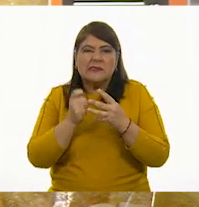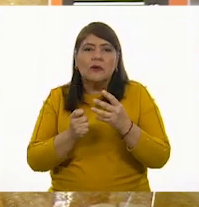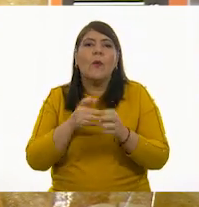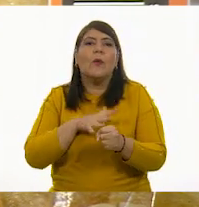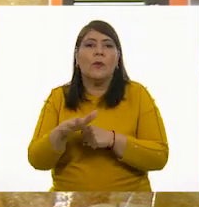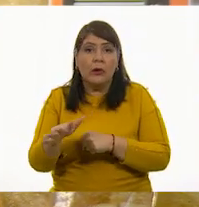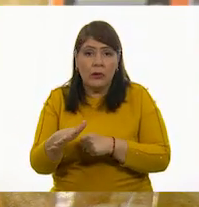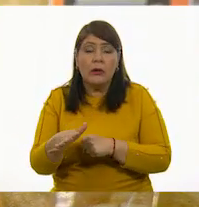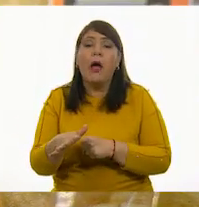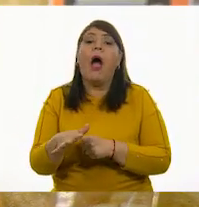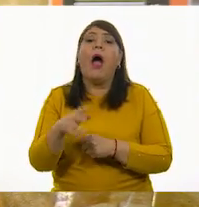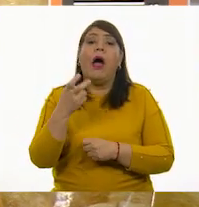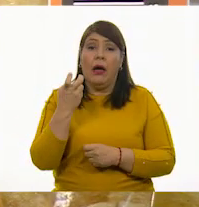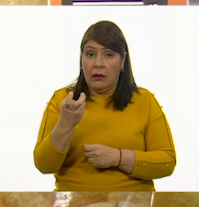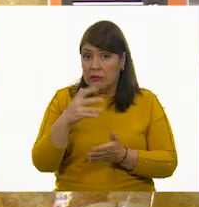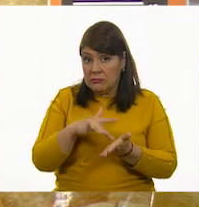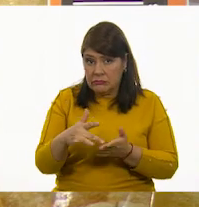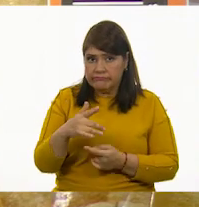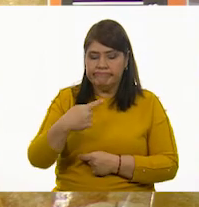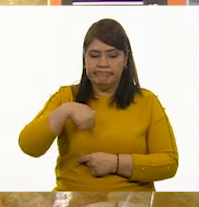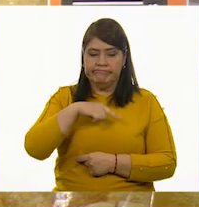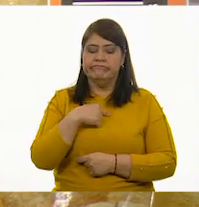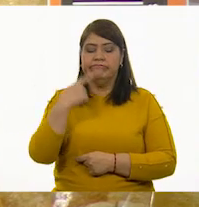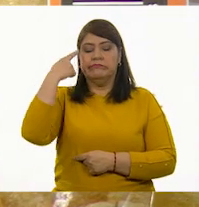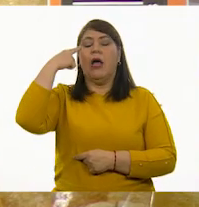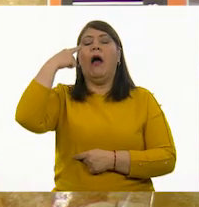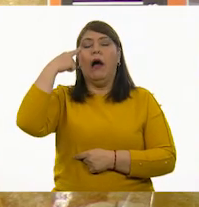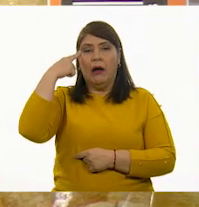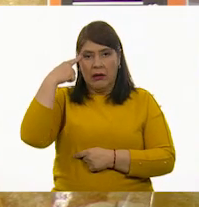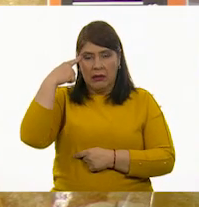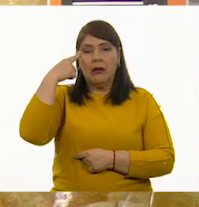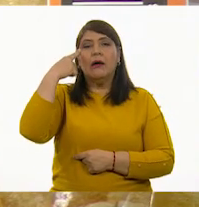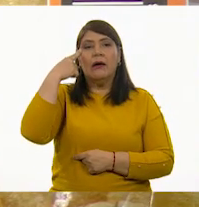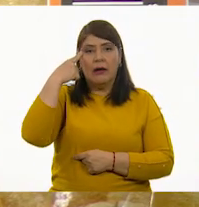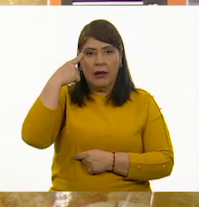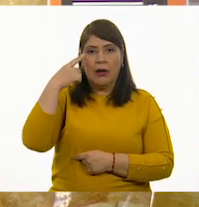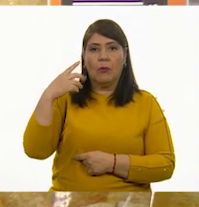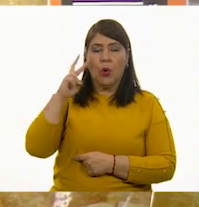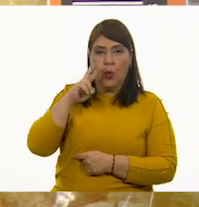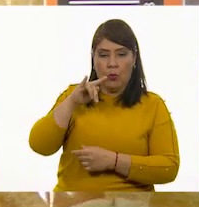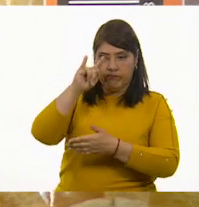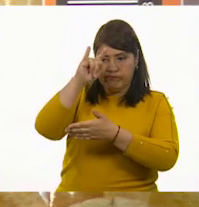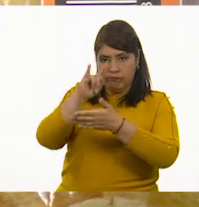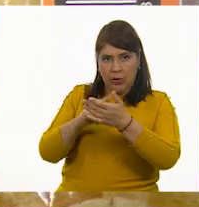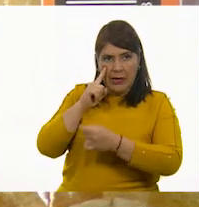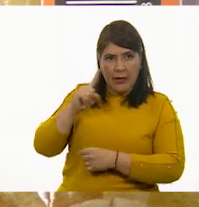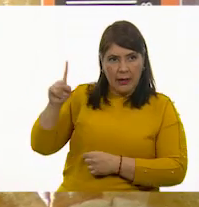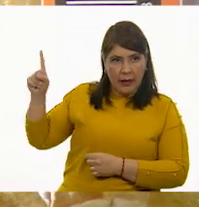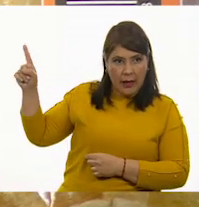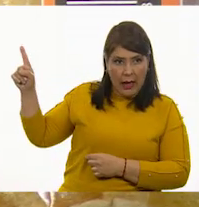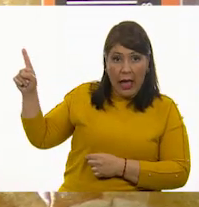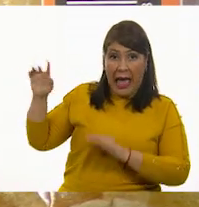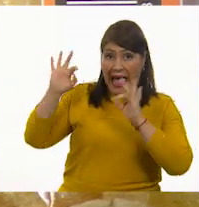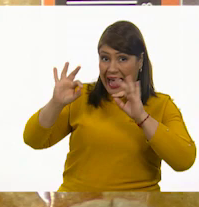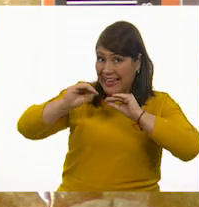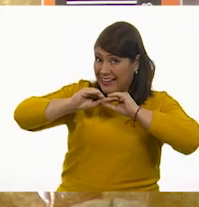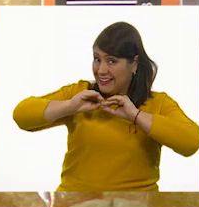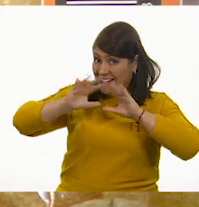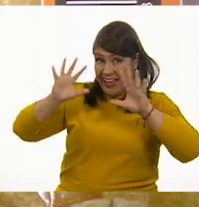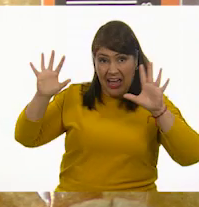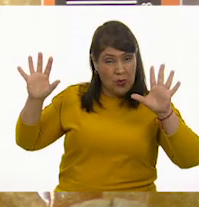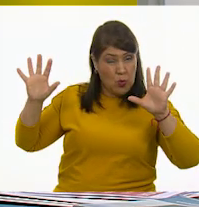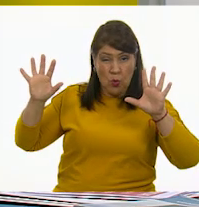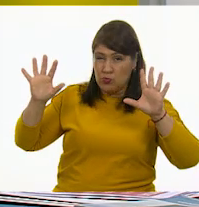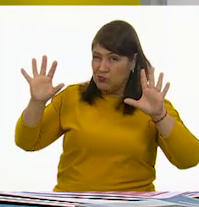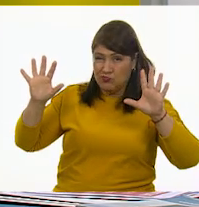donde podríamos detectar una información implícita. Que nos está dando información no que